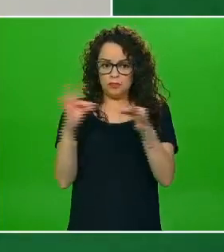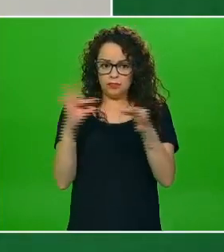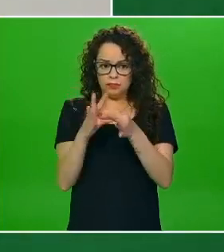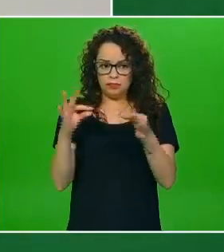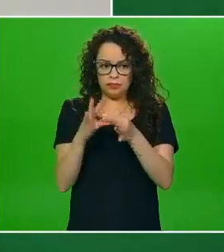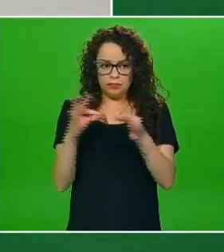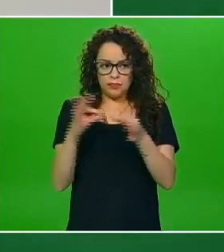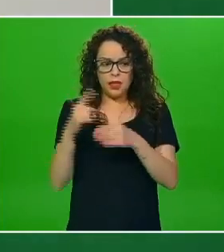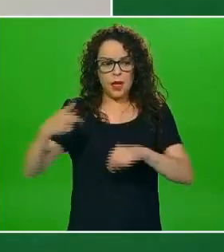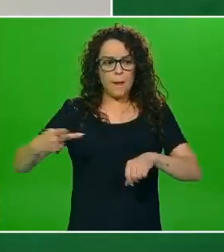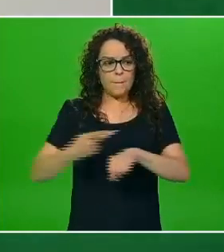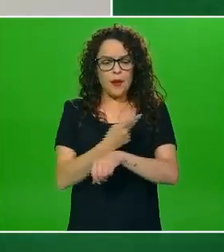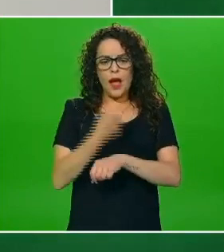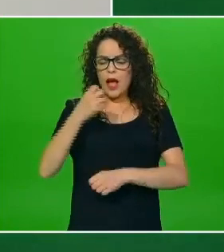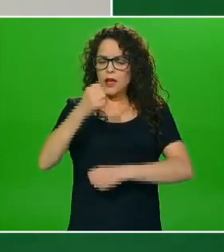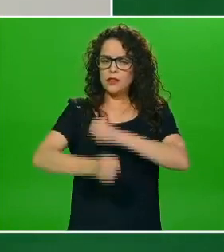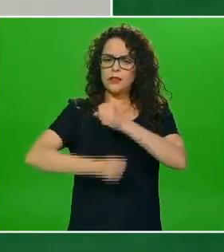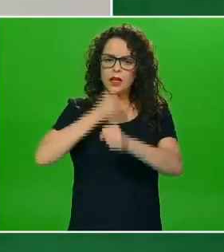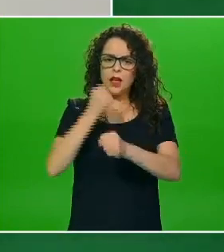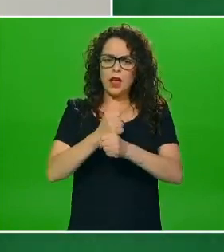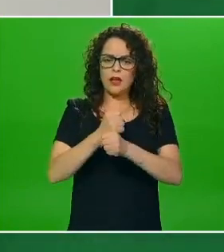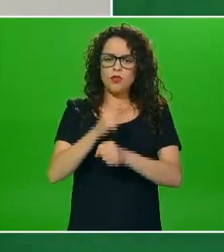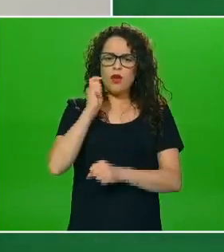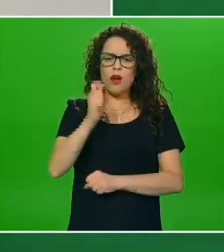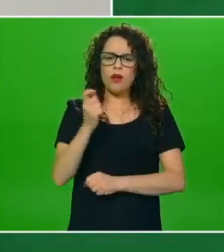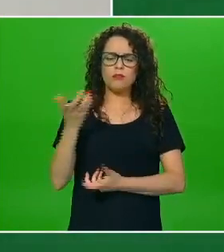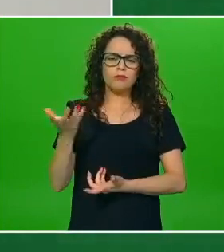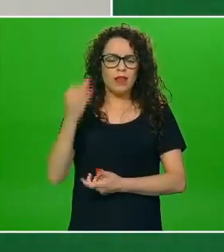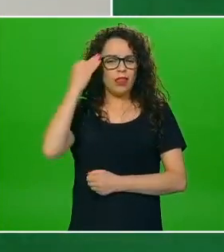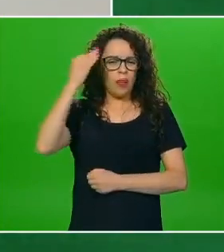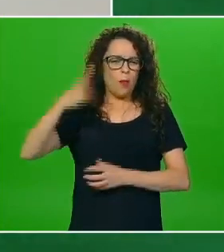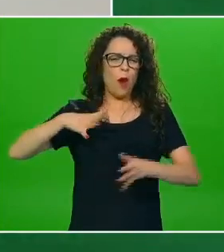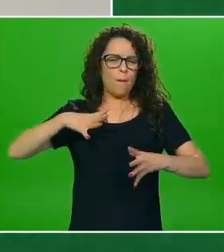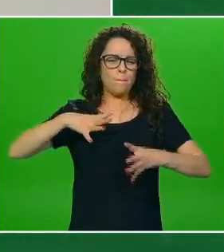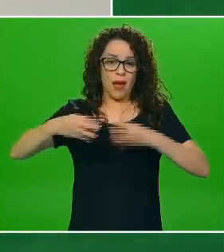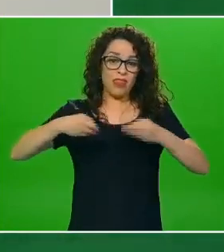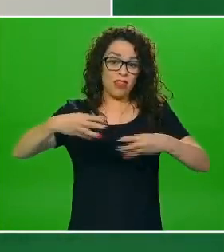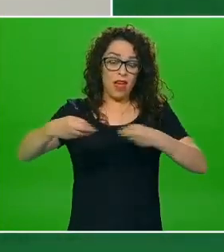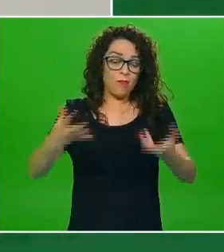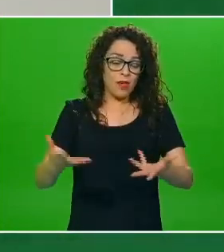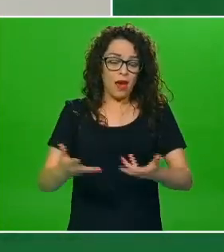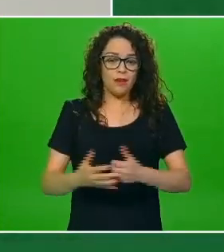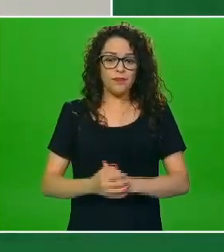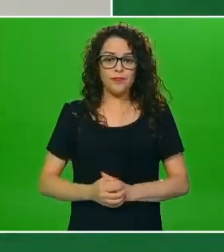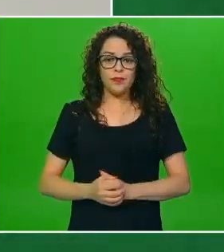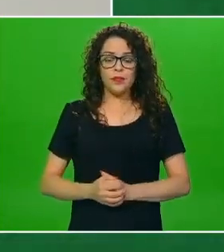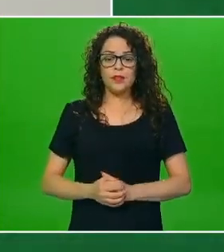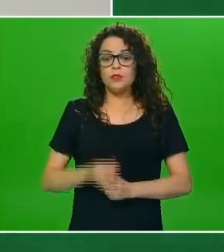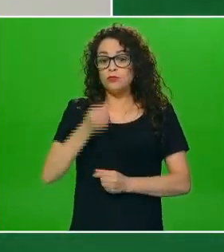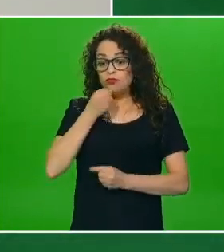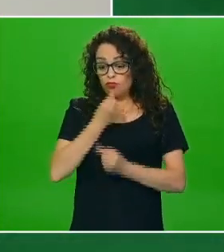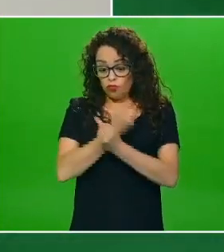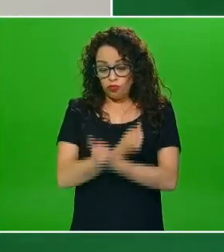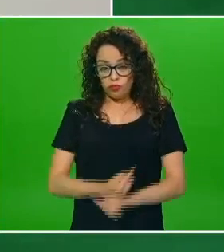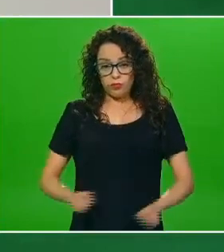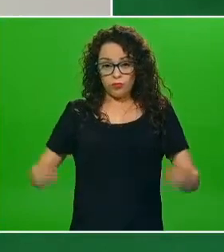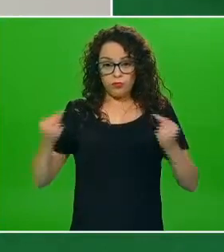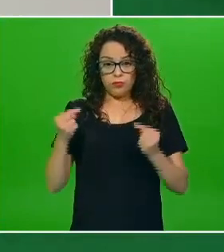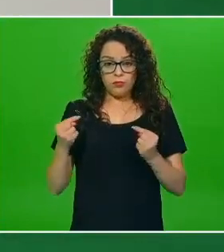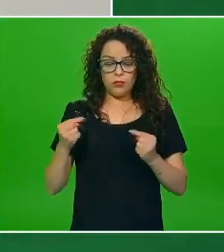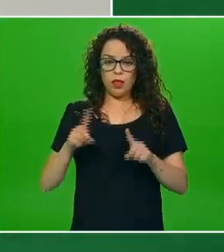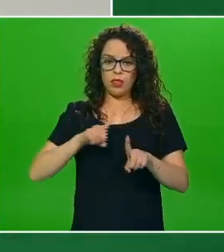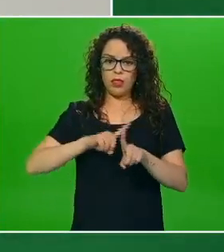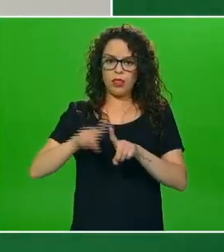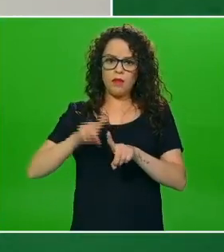de dar y lo que ha sucedido en este año pandémico obviamente los pequeñines en los diferentes niveles